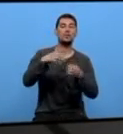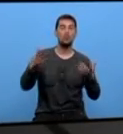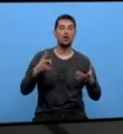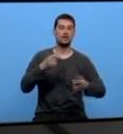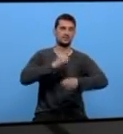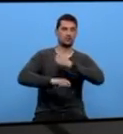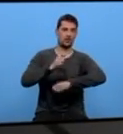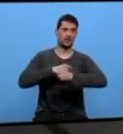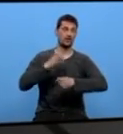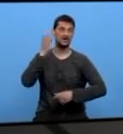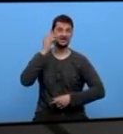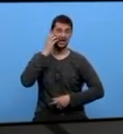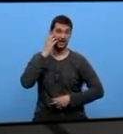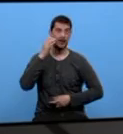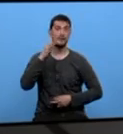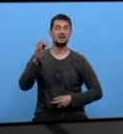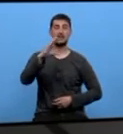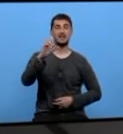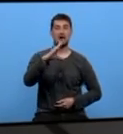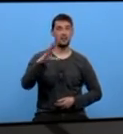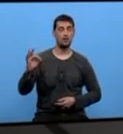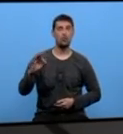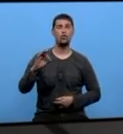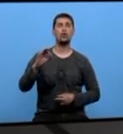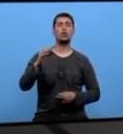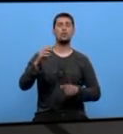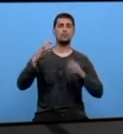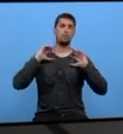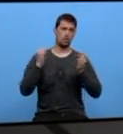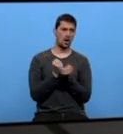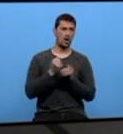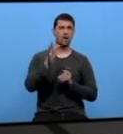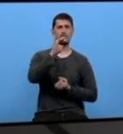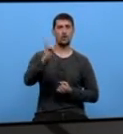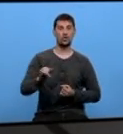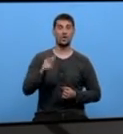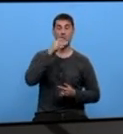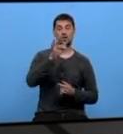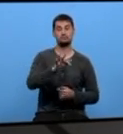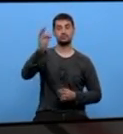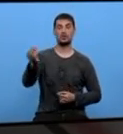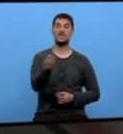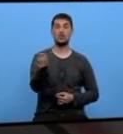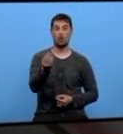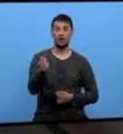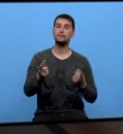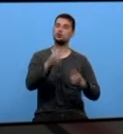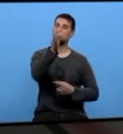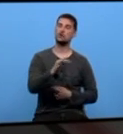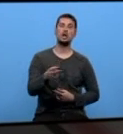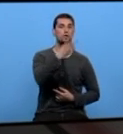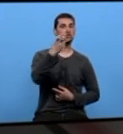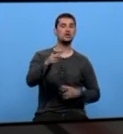Camiño de Santiago de Sarria e as de Cervo Vurela e Foz Este sábado toca lles as de Quiroga En total son 200